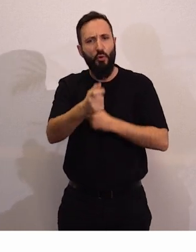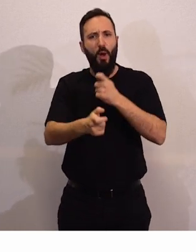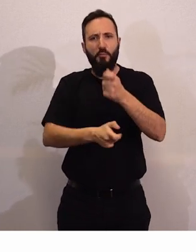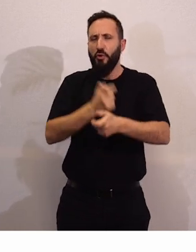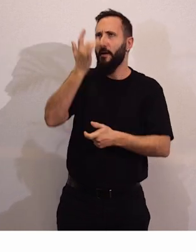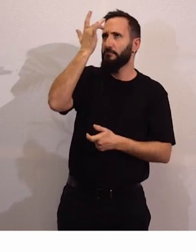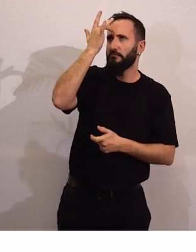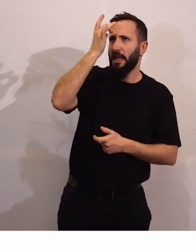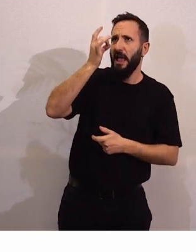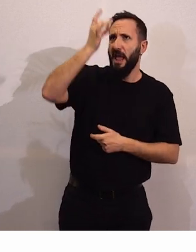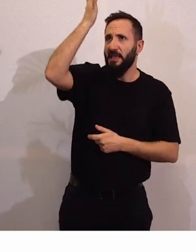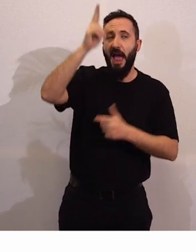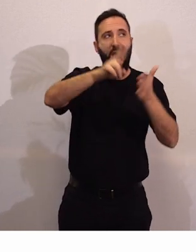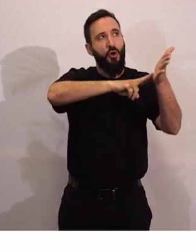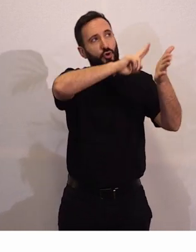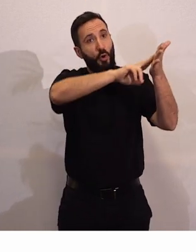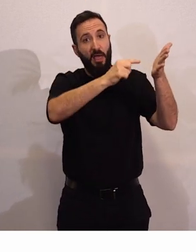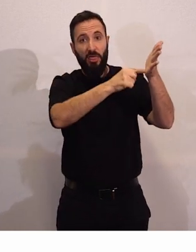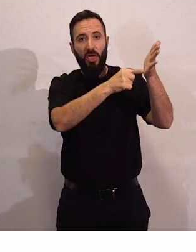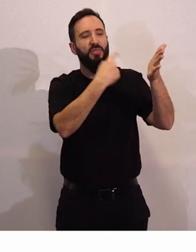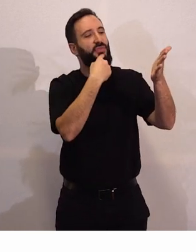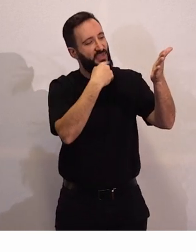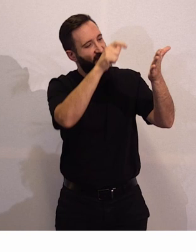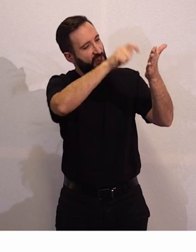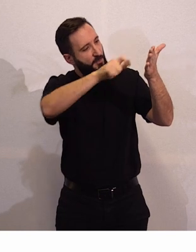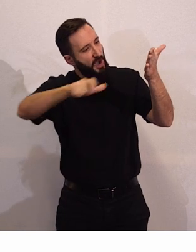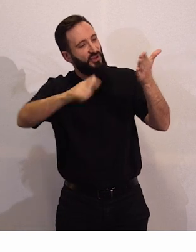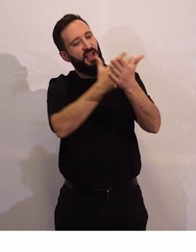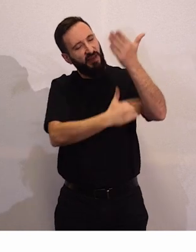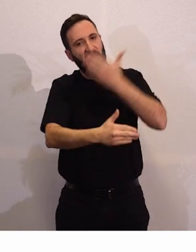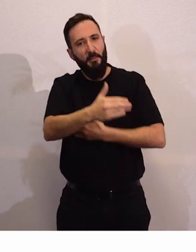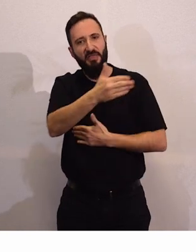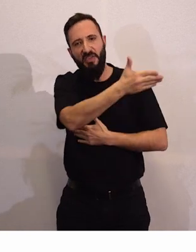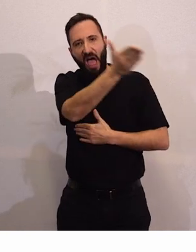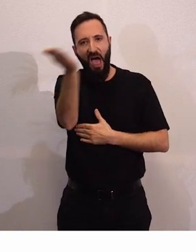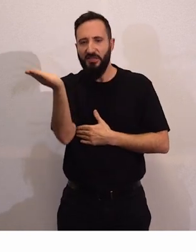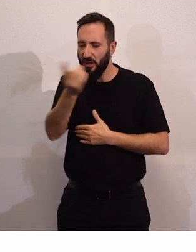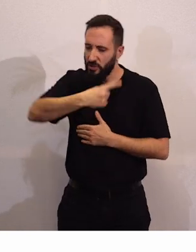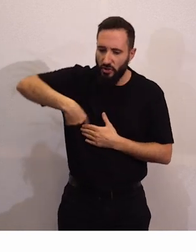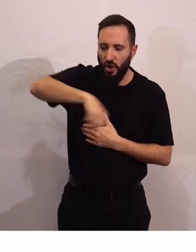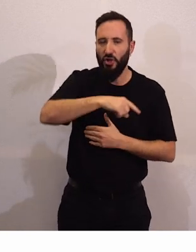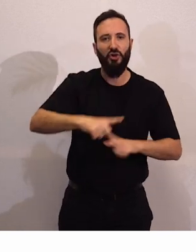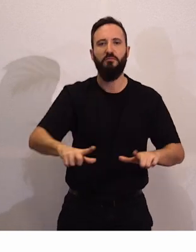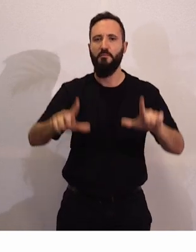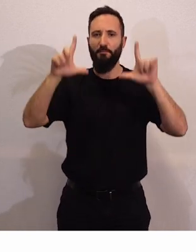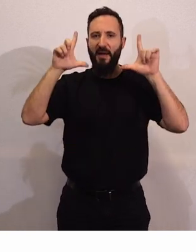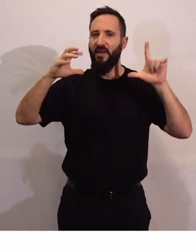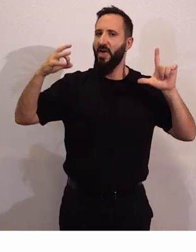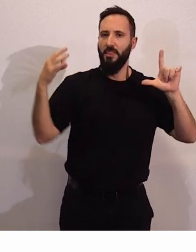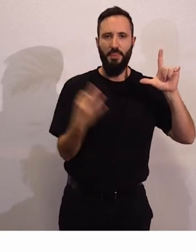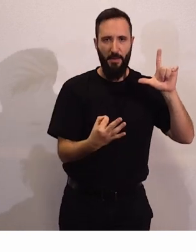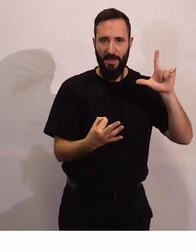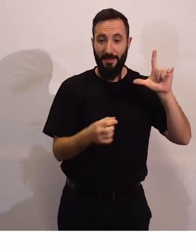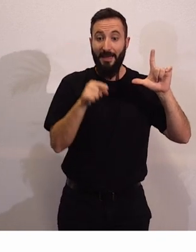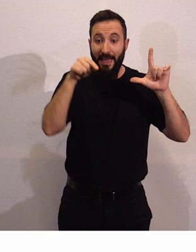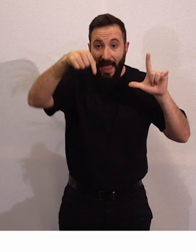que nos dice la convención de que las personas con discapacidad tenemos que estar en el centro. Esto